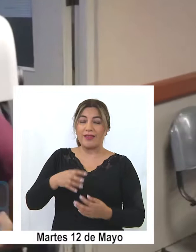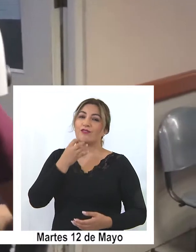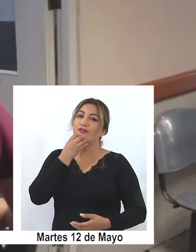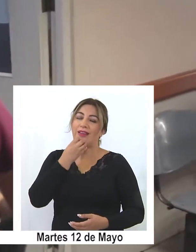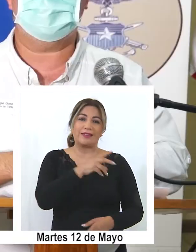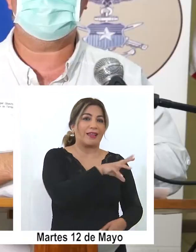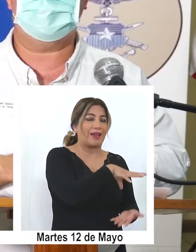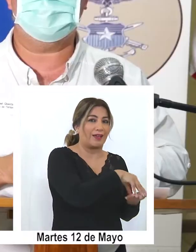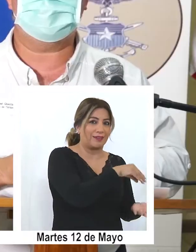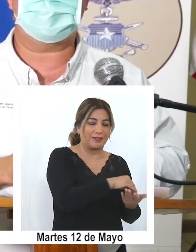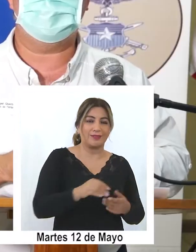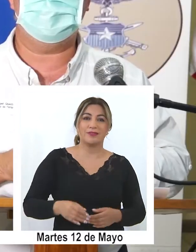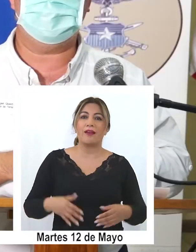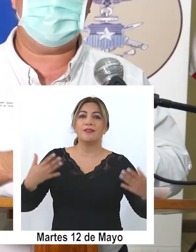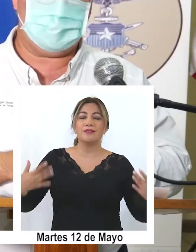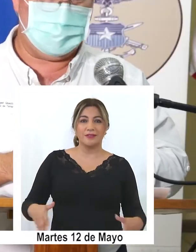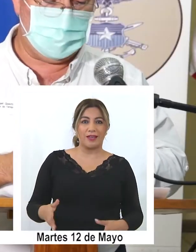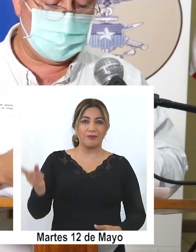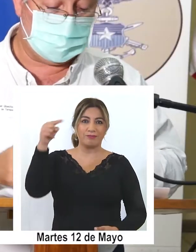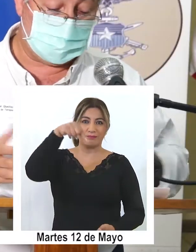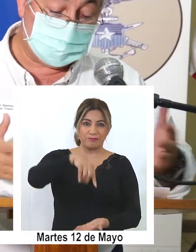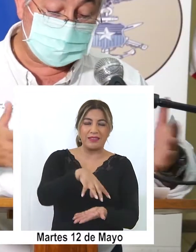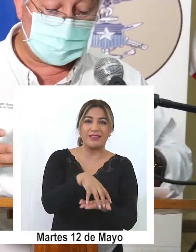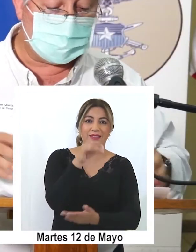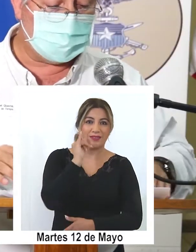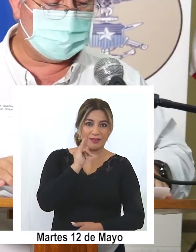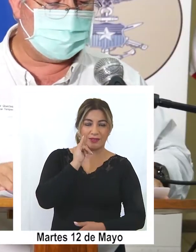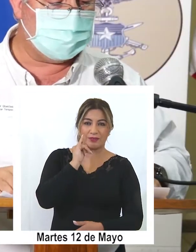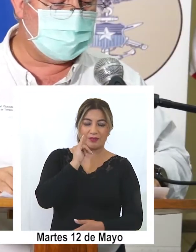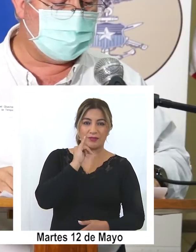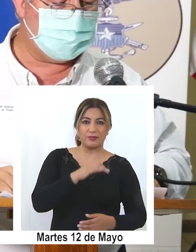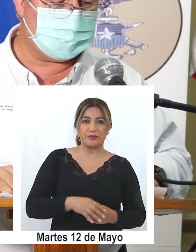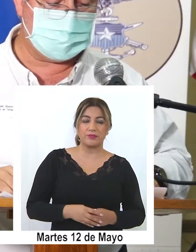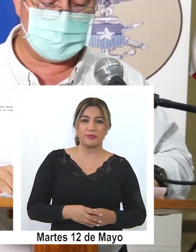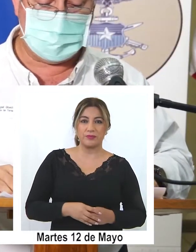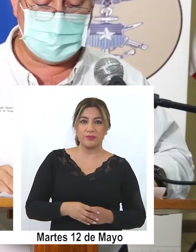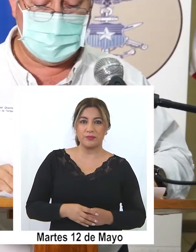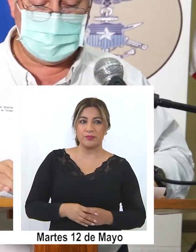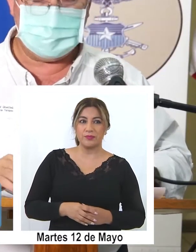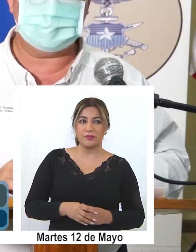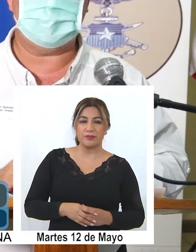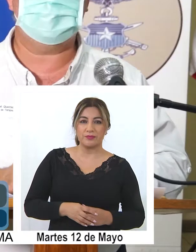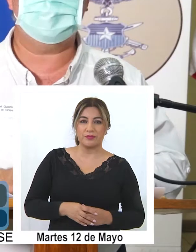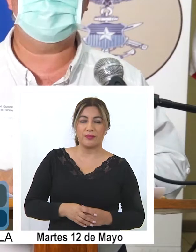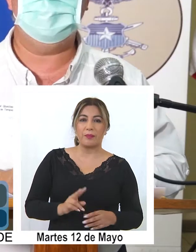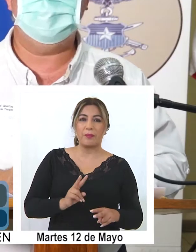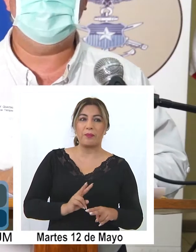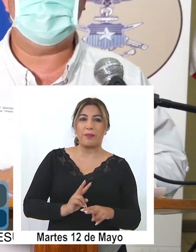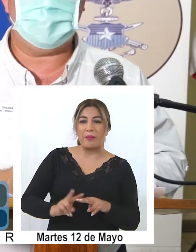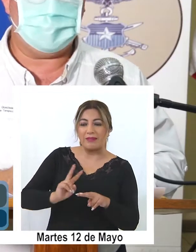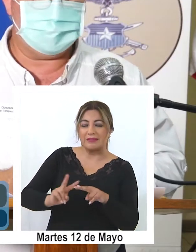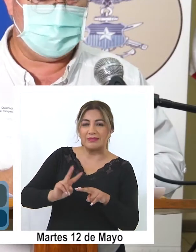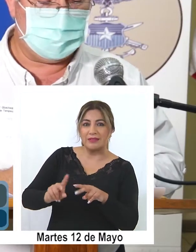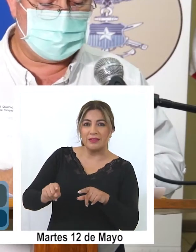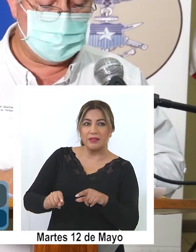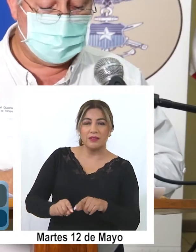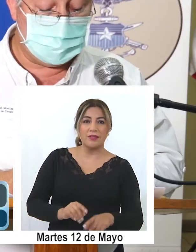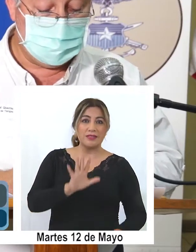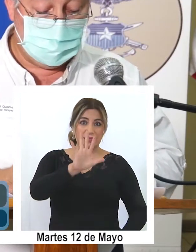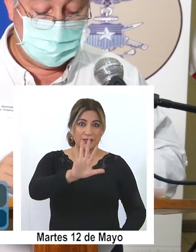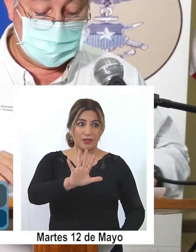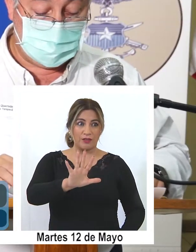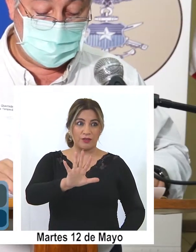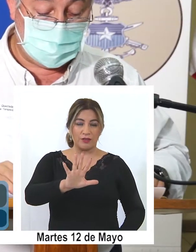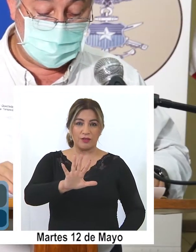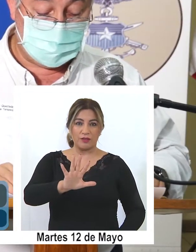vecinas. Ya están en nuestra región y están en el proceso de instalación los cinco